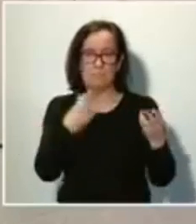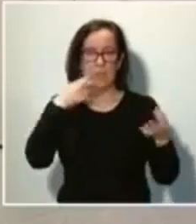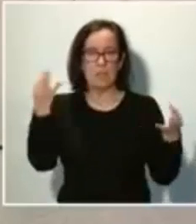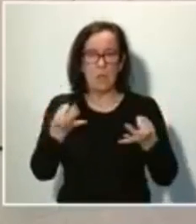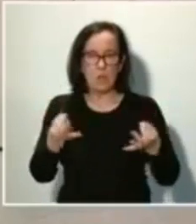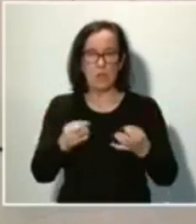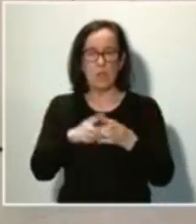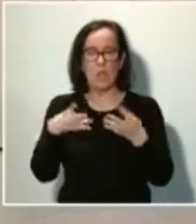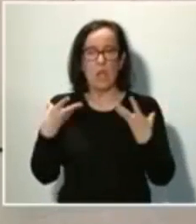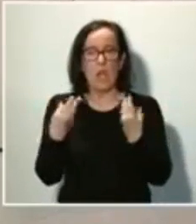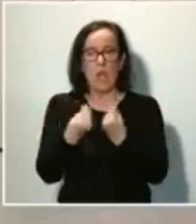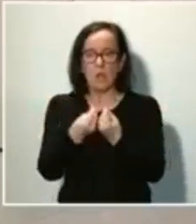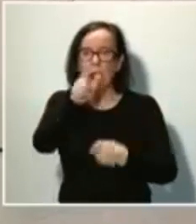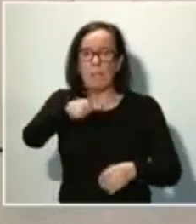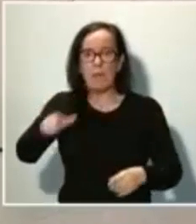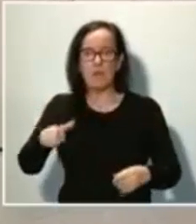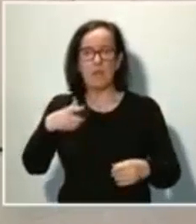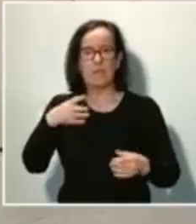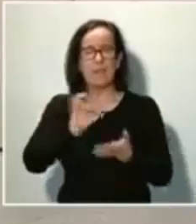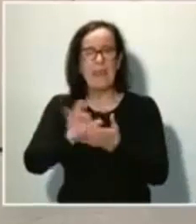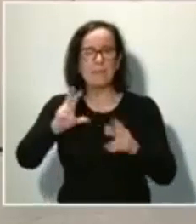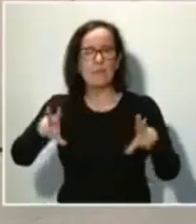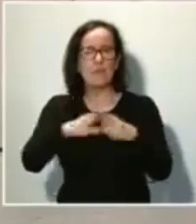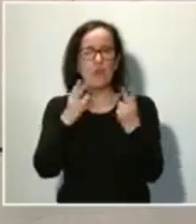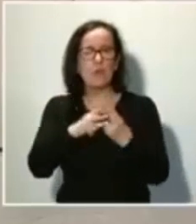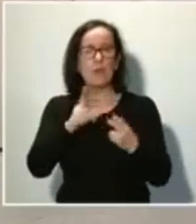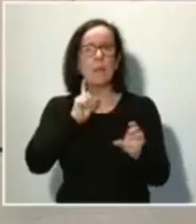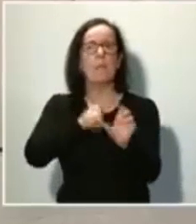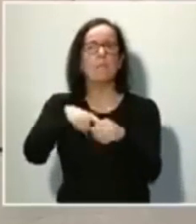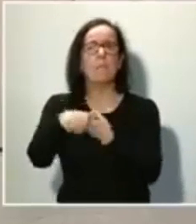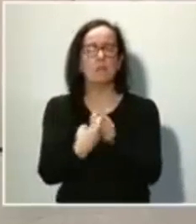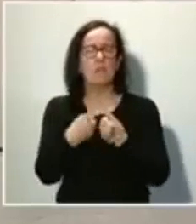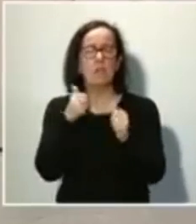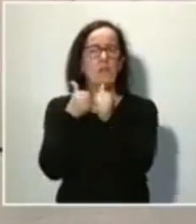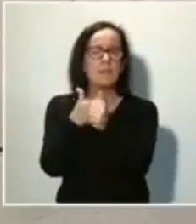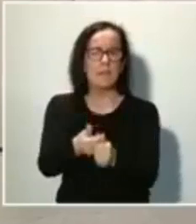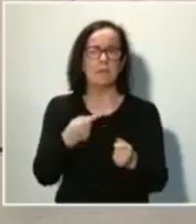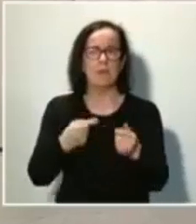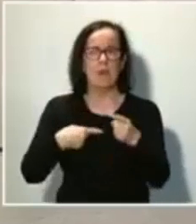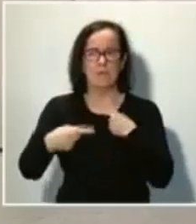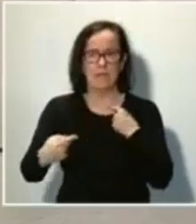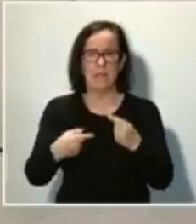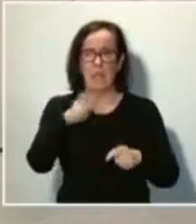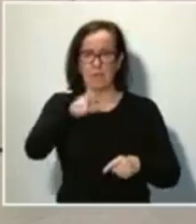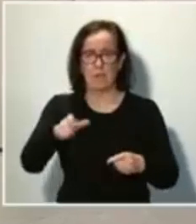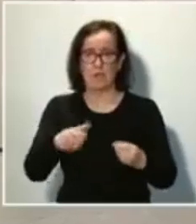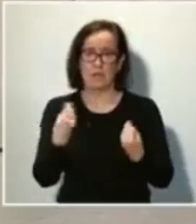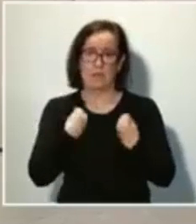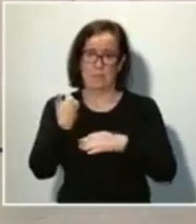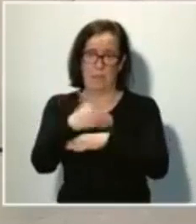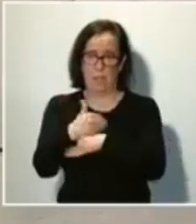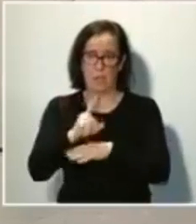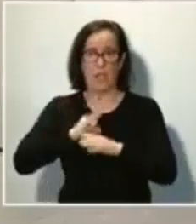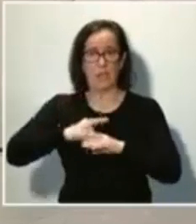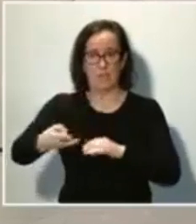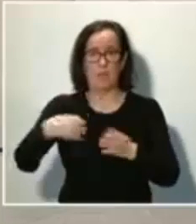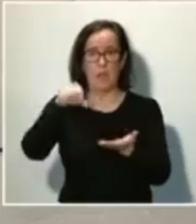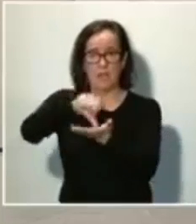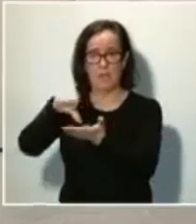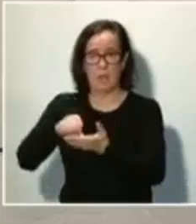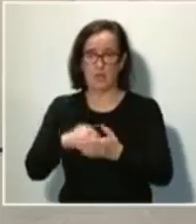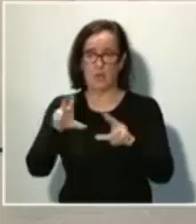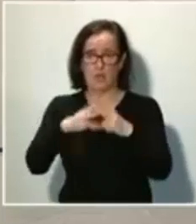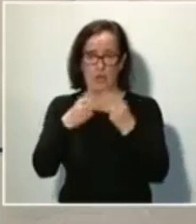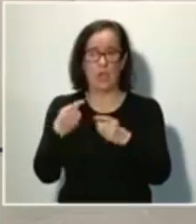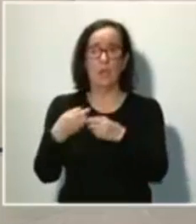acompañados del personal de los servicios sociales, participarán en el seguimiento diario de las personas sin hogar, el refuerzo de los centros sociales, el reparto de